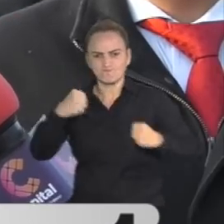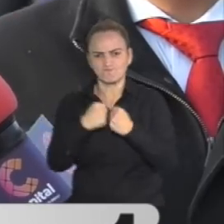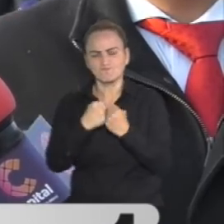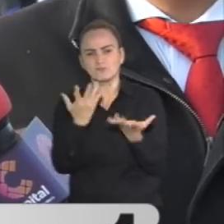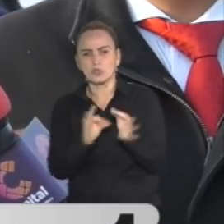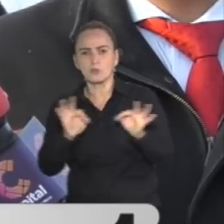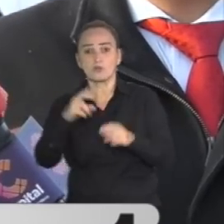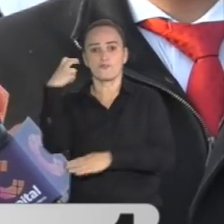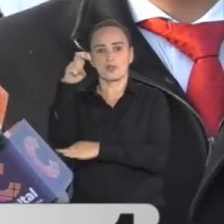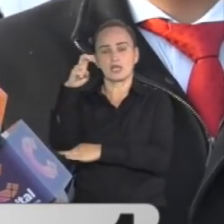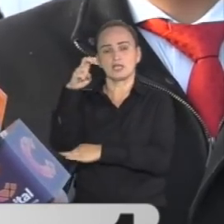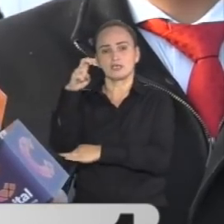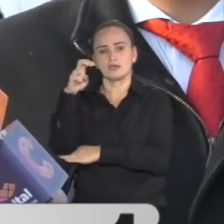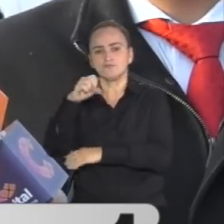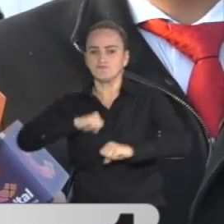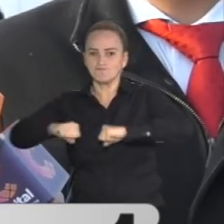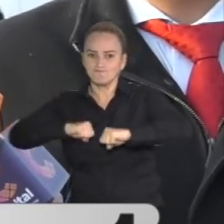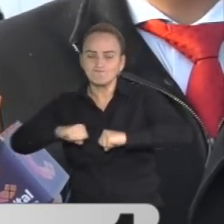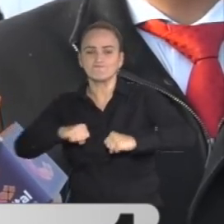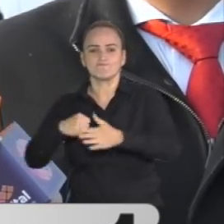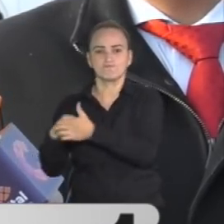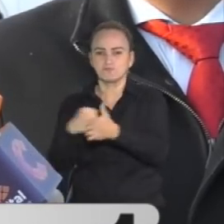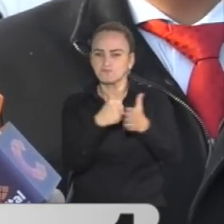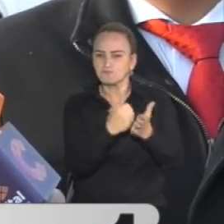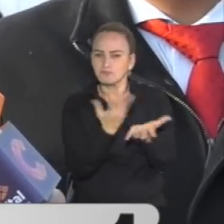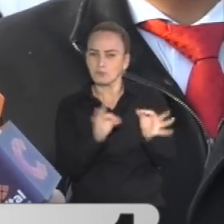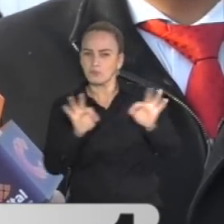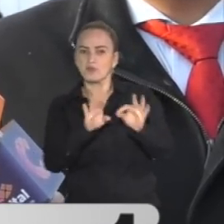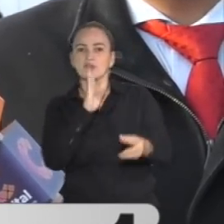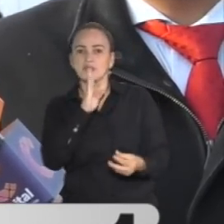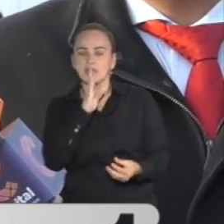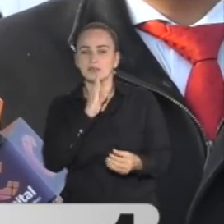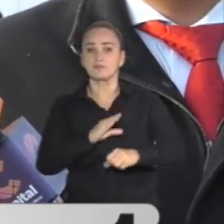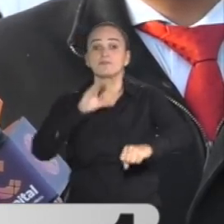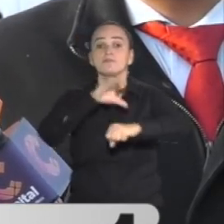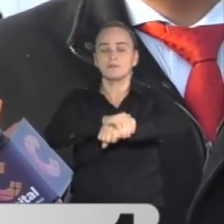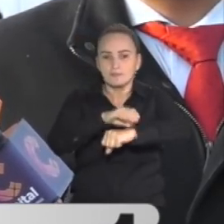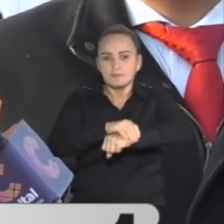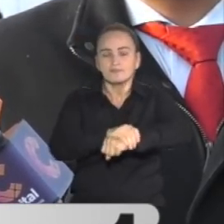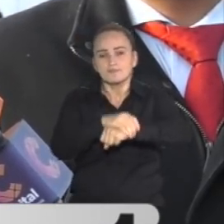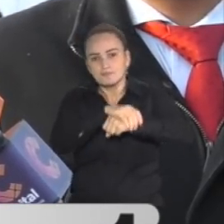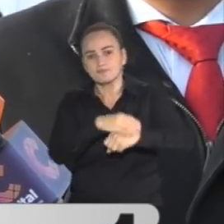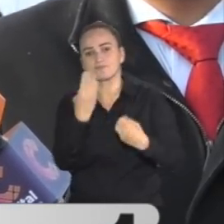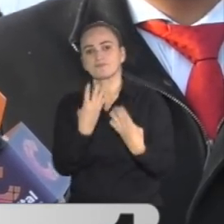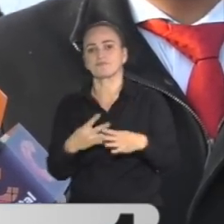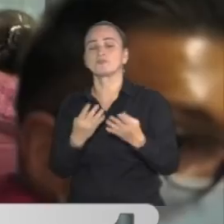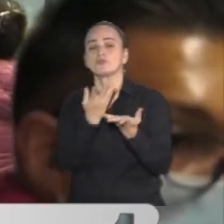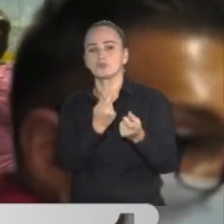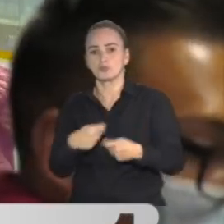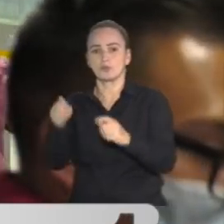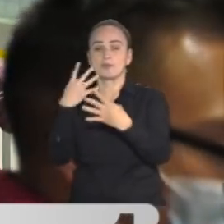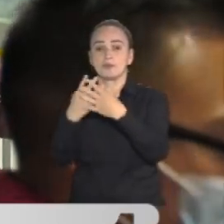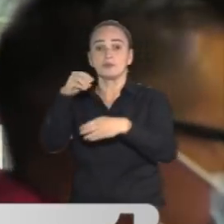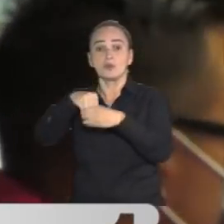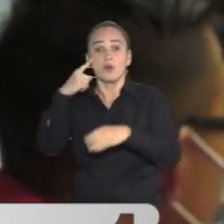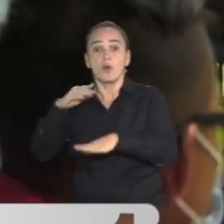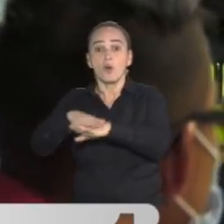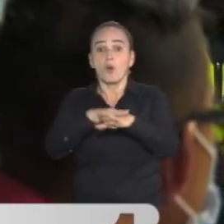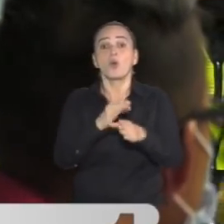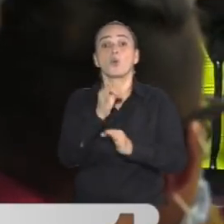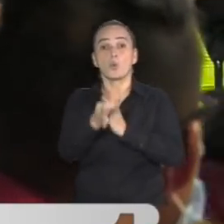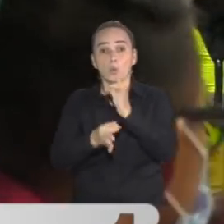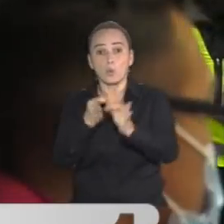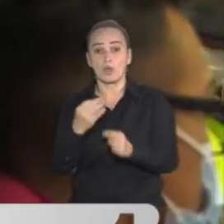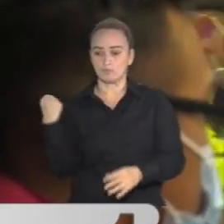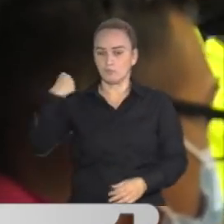actuar con la Fiscalía General de la Nación para identificar, judicializar y capturar a los criminales. Tener mucho cuidado con